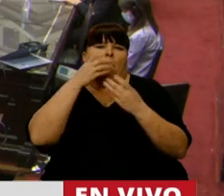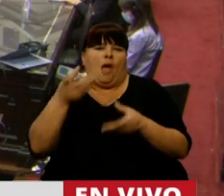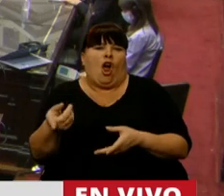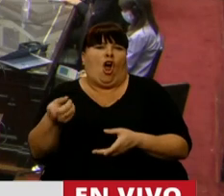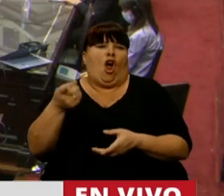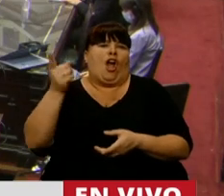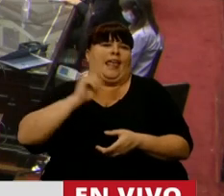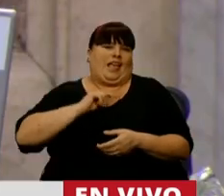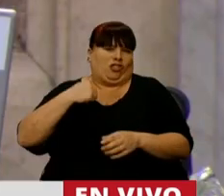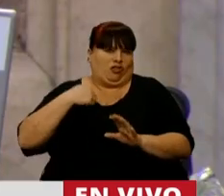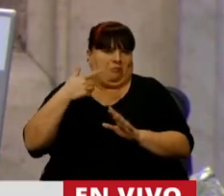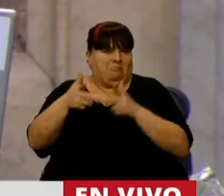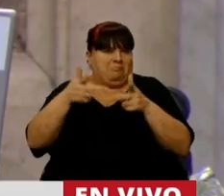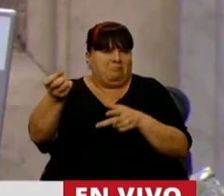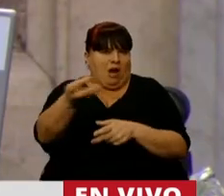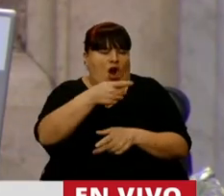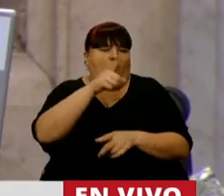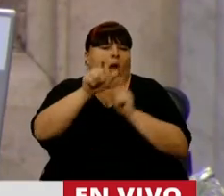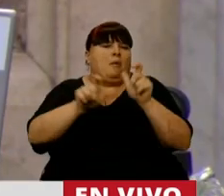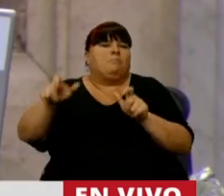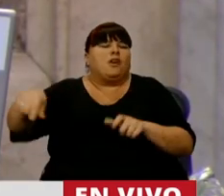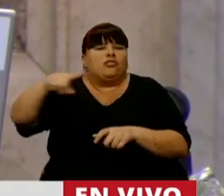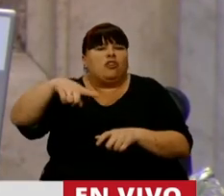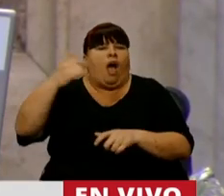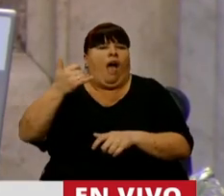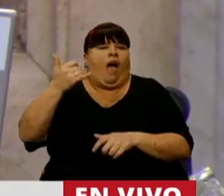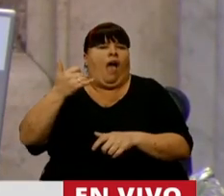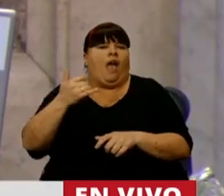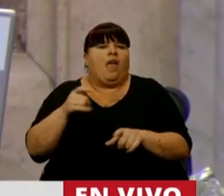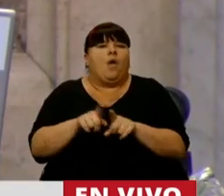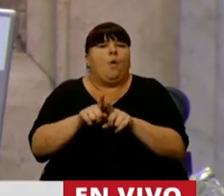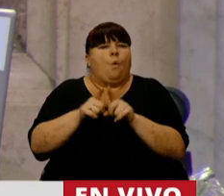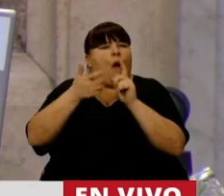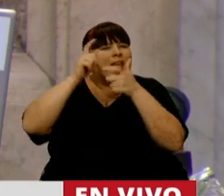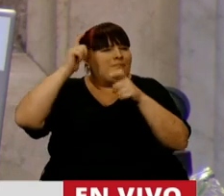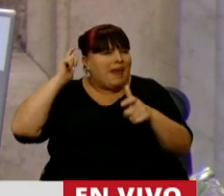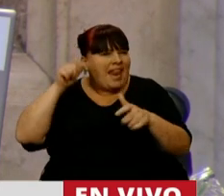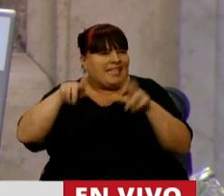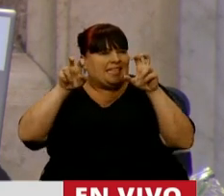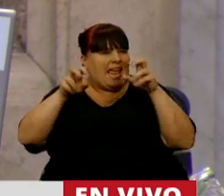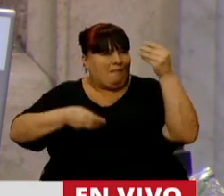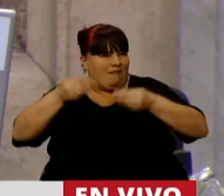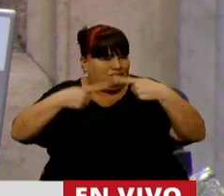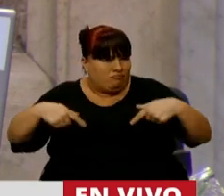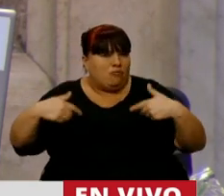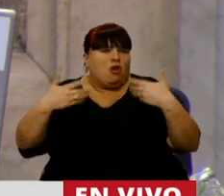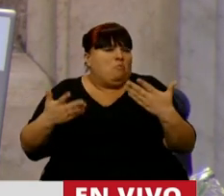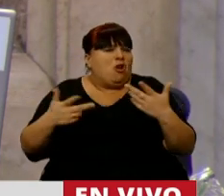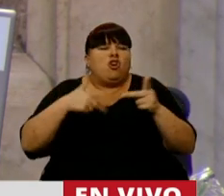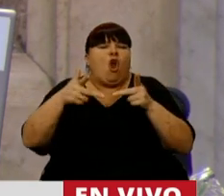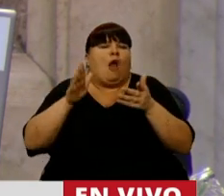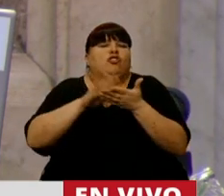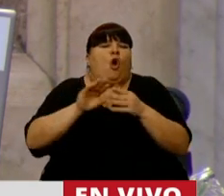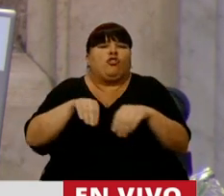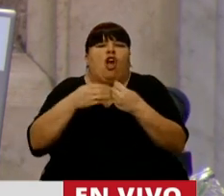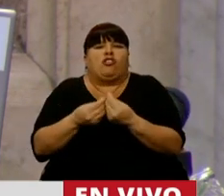que lo que yo puedo hacer. Tenemos gente con más expertise en el tema. Razón por la cual no voy a hablar